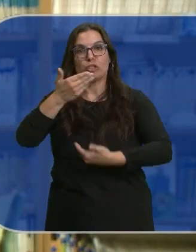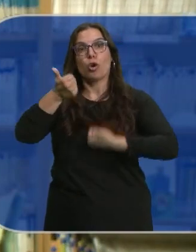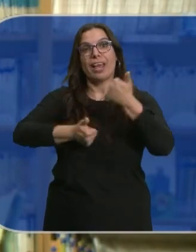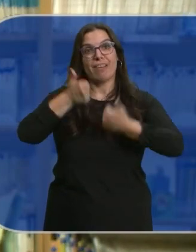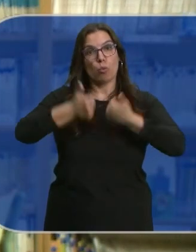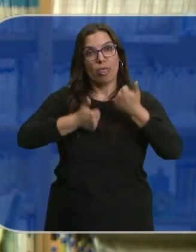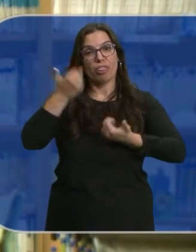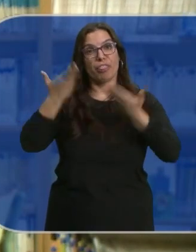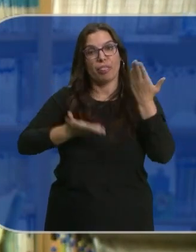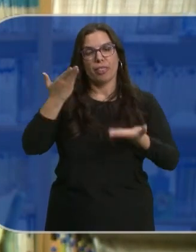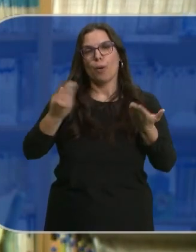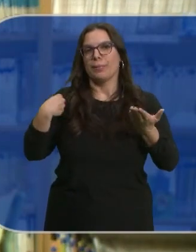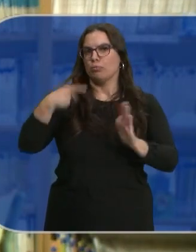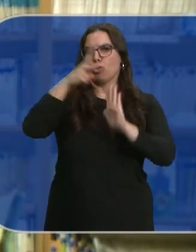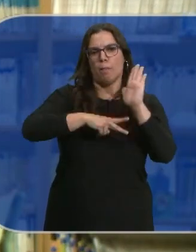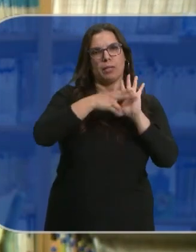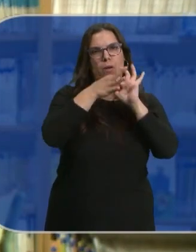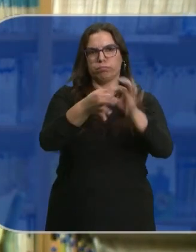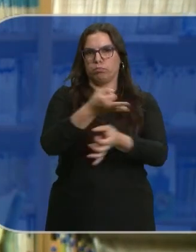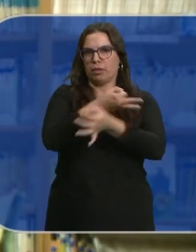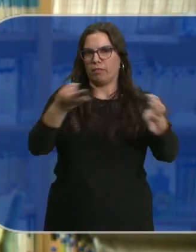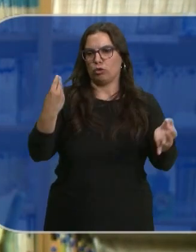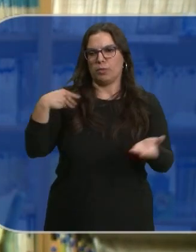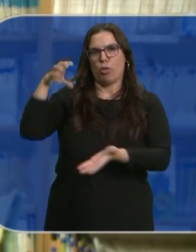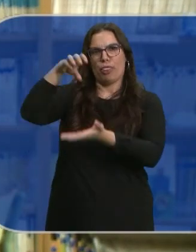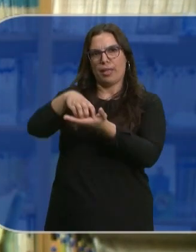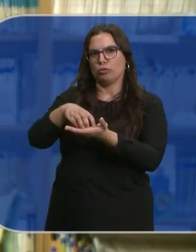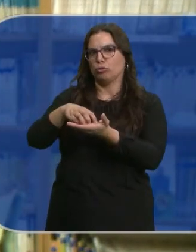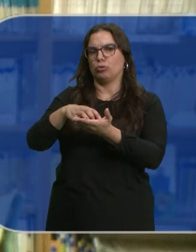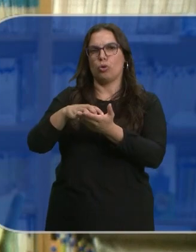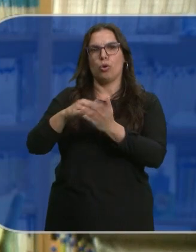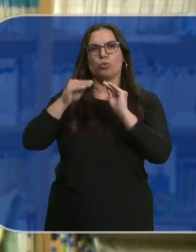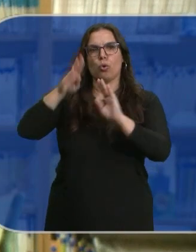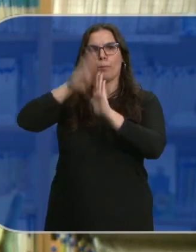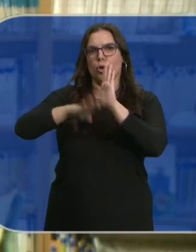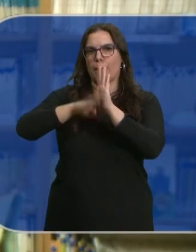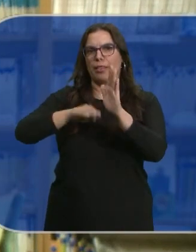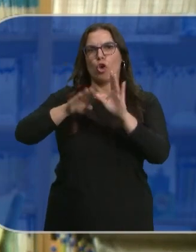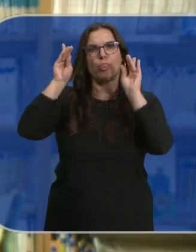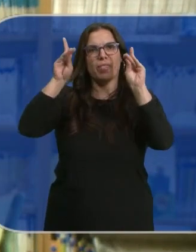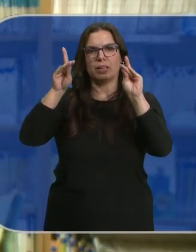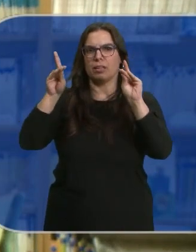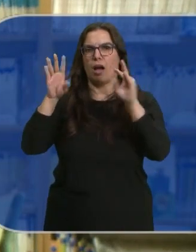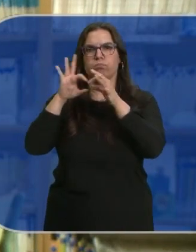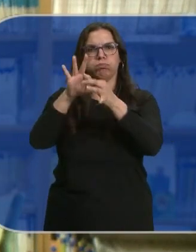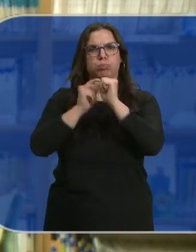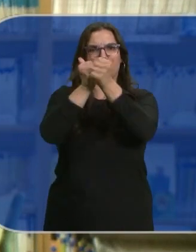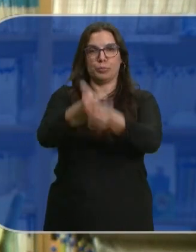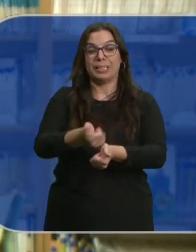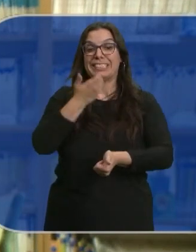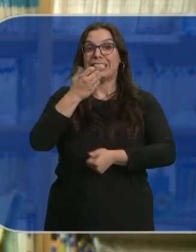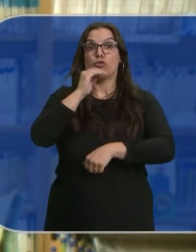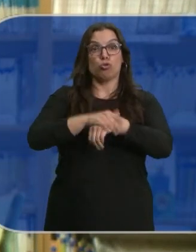corresponde con el que el marco normativo establece y con el que el centro tiene recogido en su programación didáctica. Si no fuera así